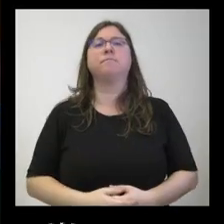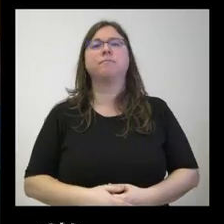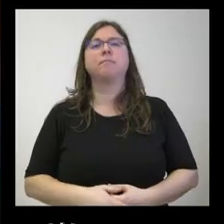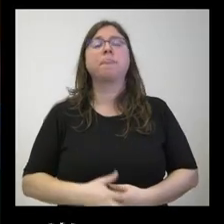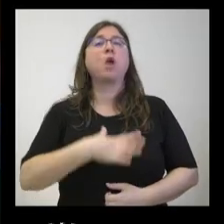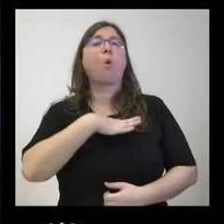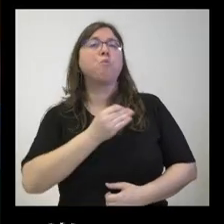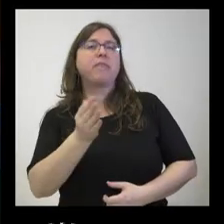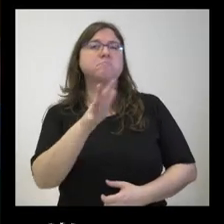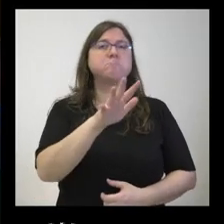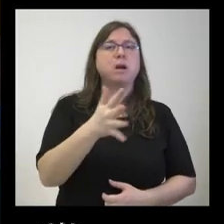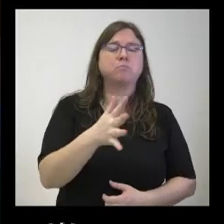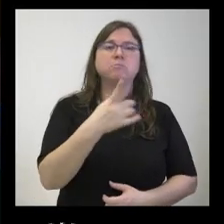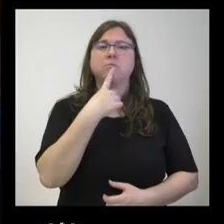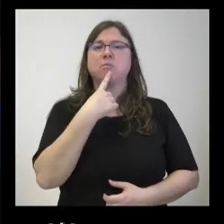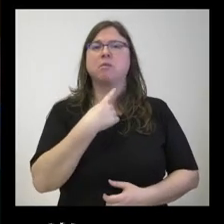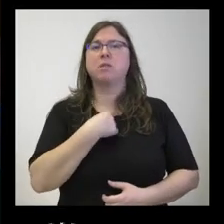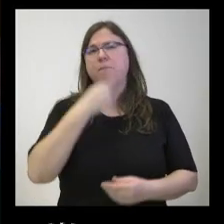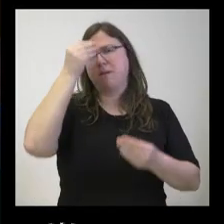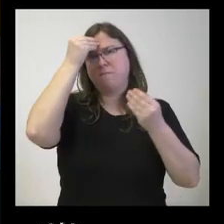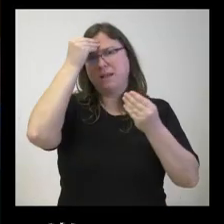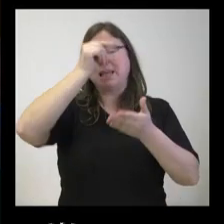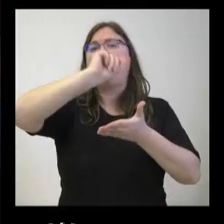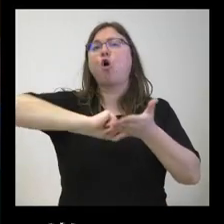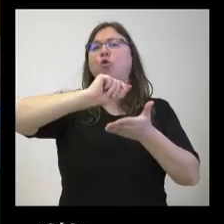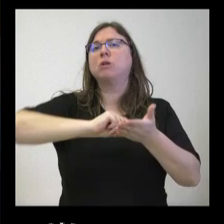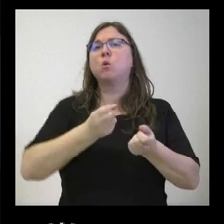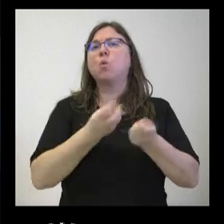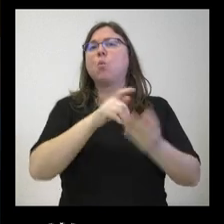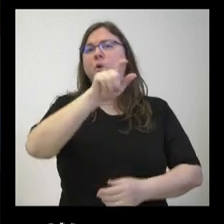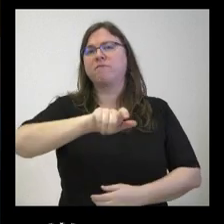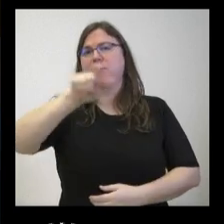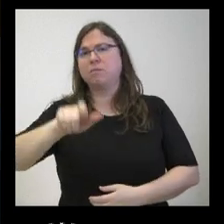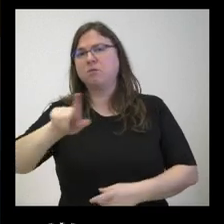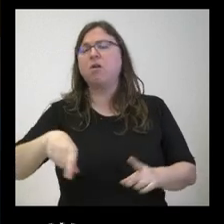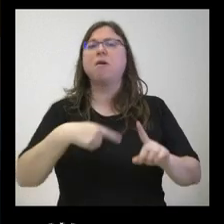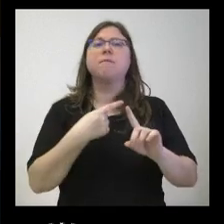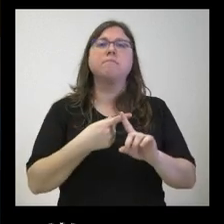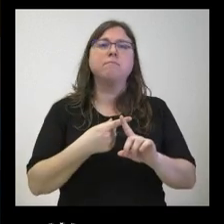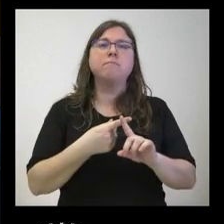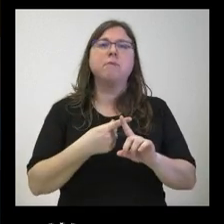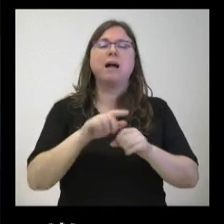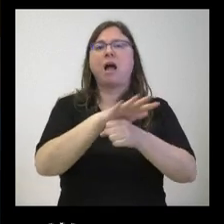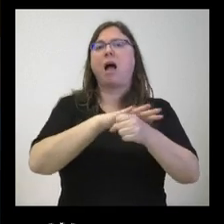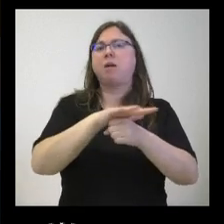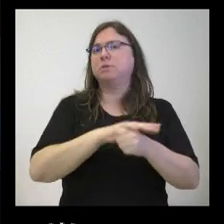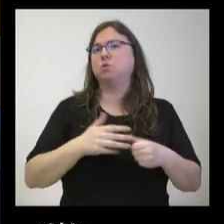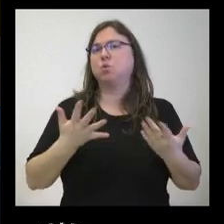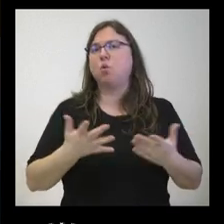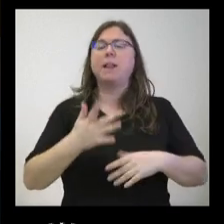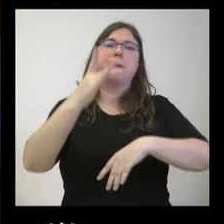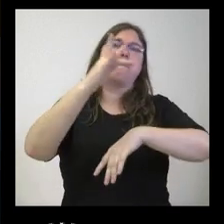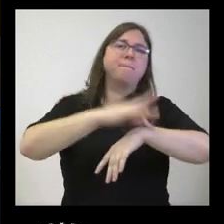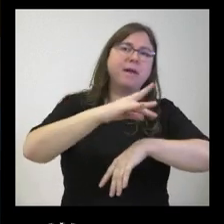más o menos decir qué previsión de contratación tienen de personal y en qué áreas, en médicos,